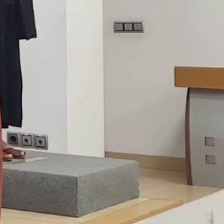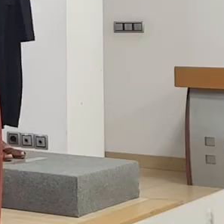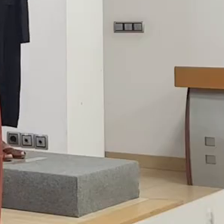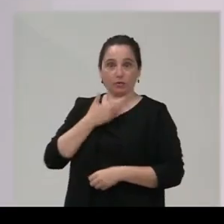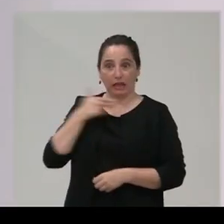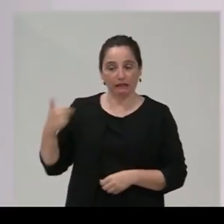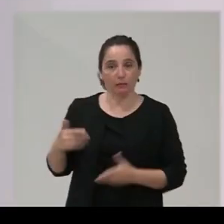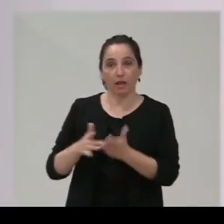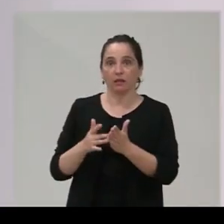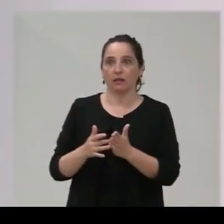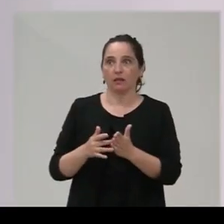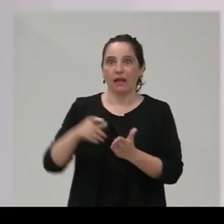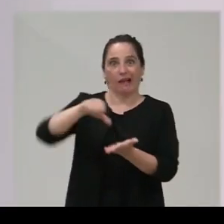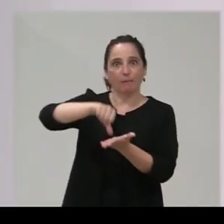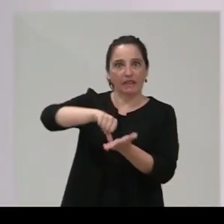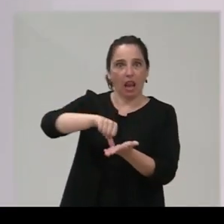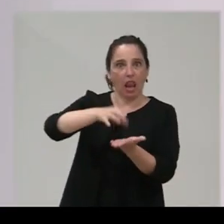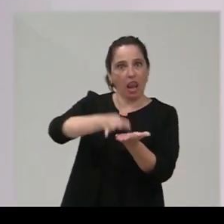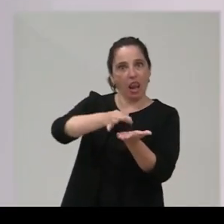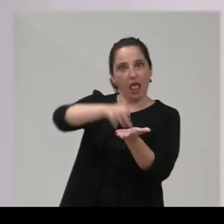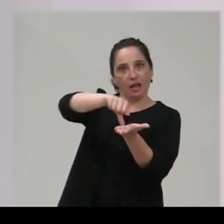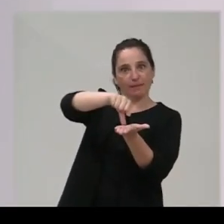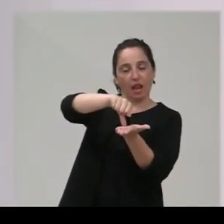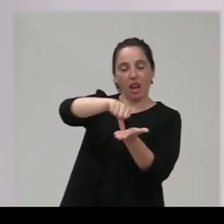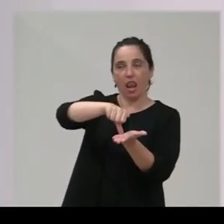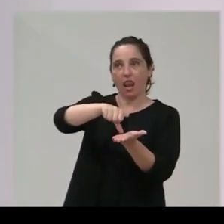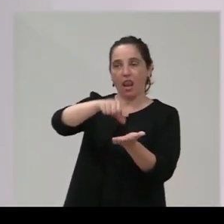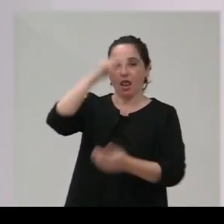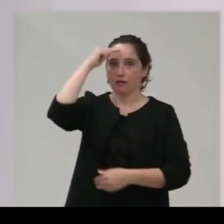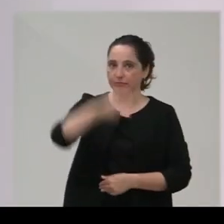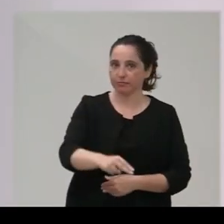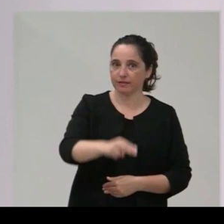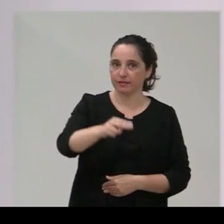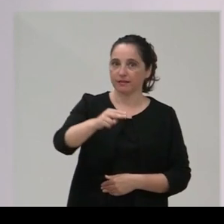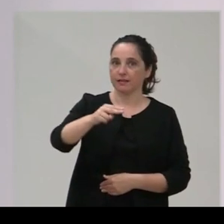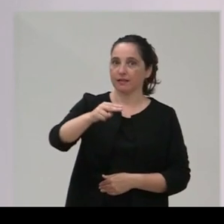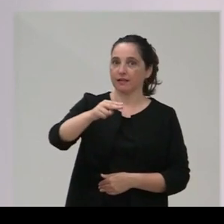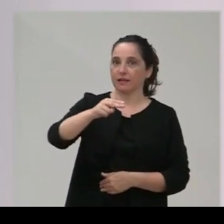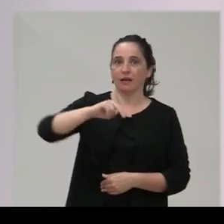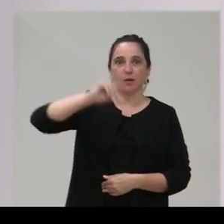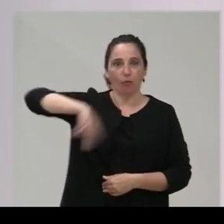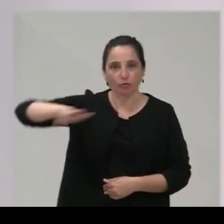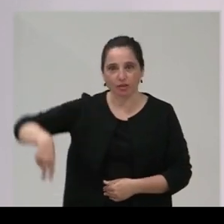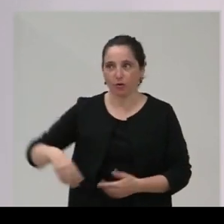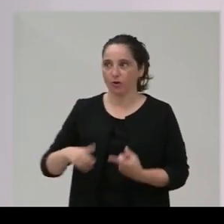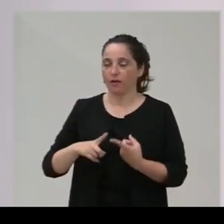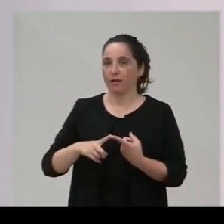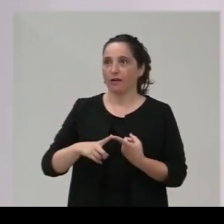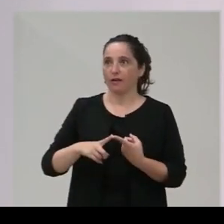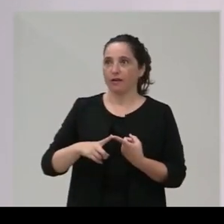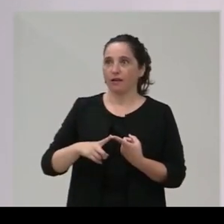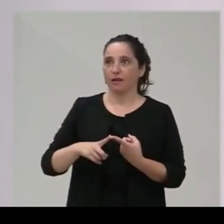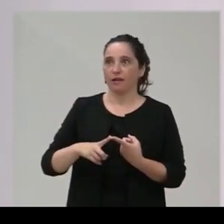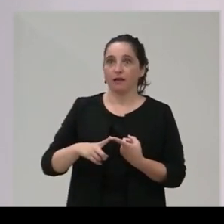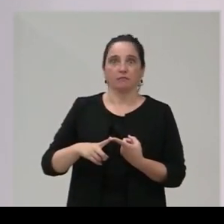Cantabria es carta de capitalidad el centro de menores es carta de capitalidad los museos y el barrio de la Florida es